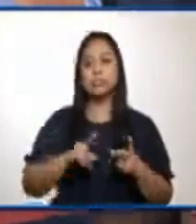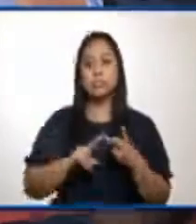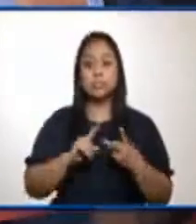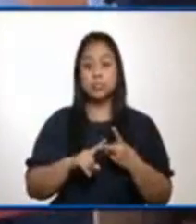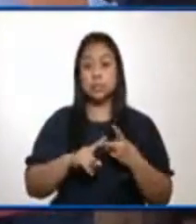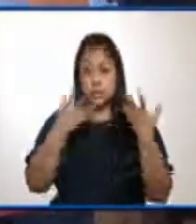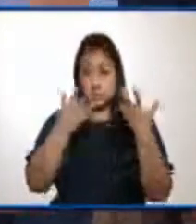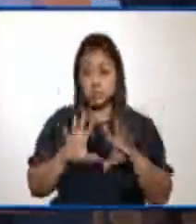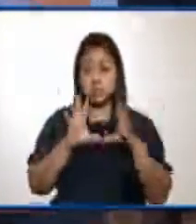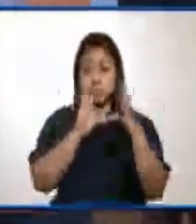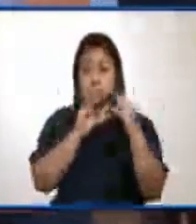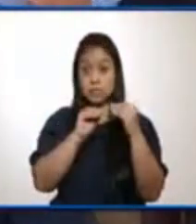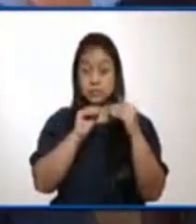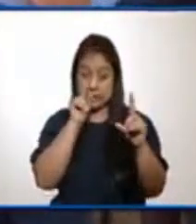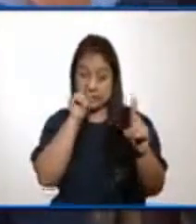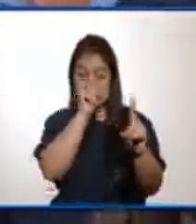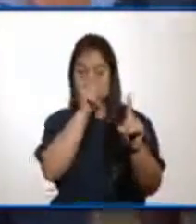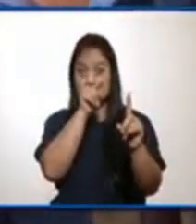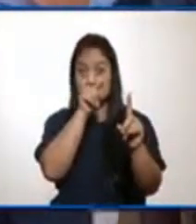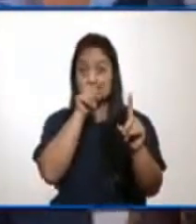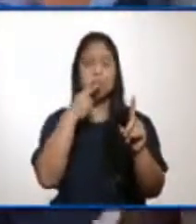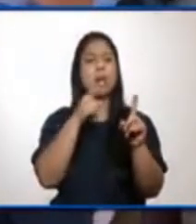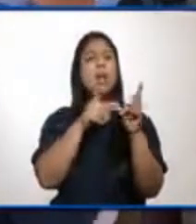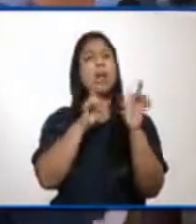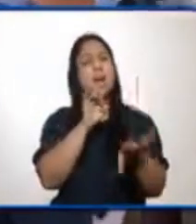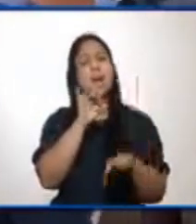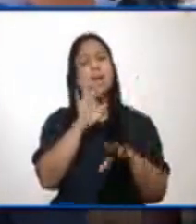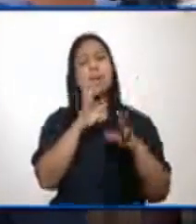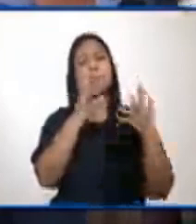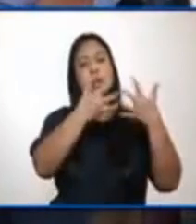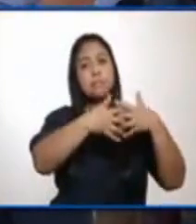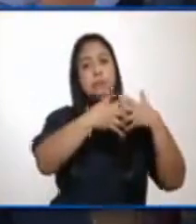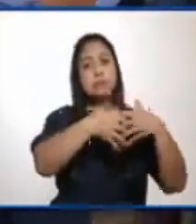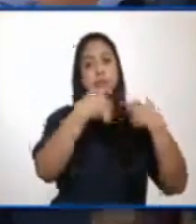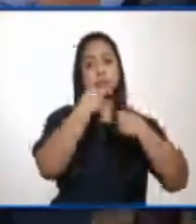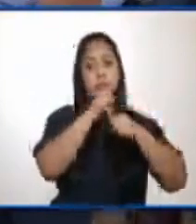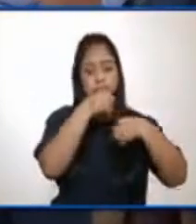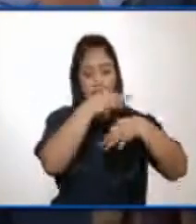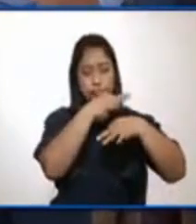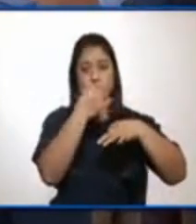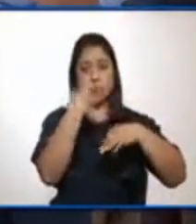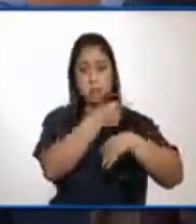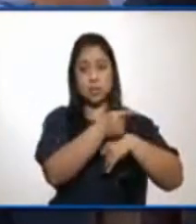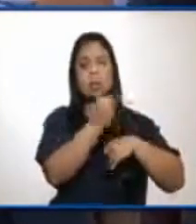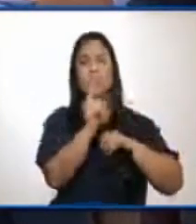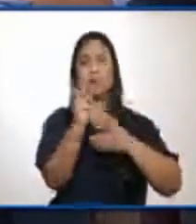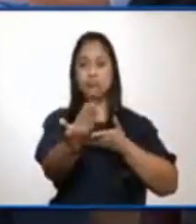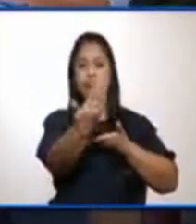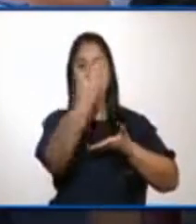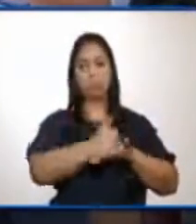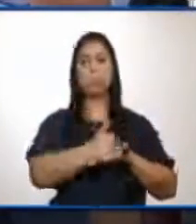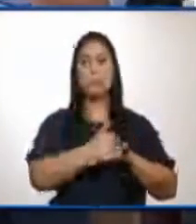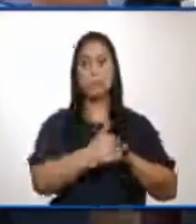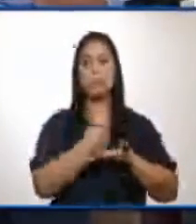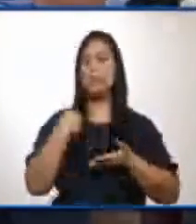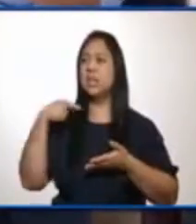tenido pláticas directamente con alguna farmacéutica para que la vacuna venga directamente a Guatemala sin el mecanismo